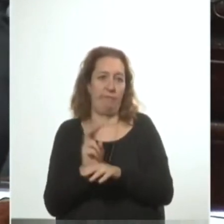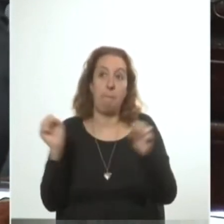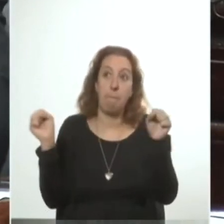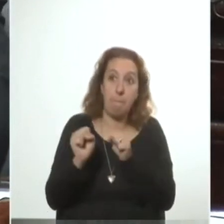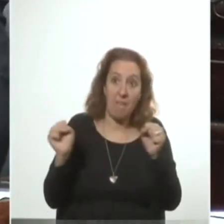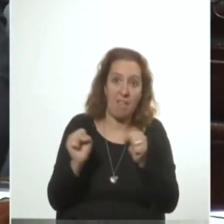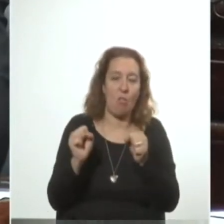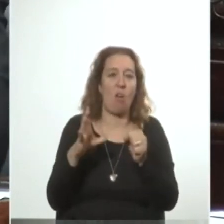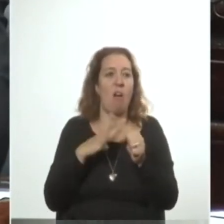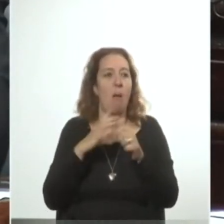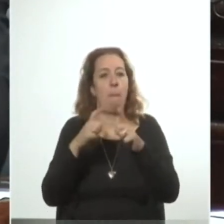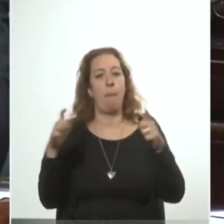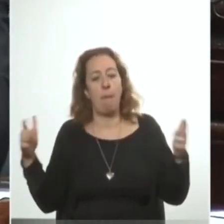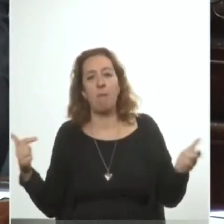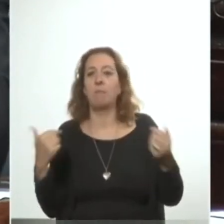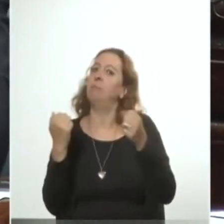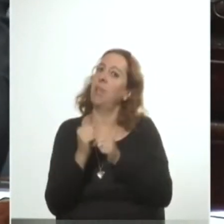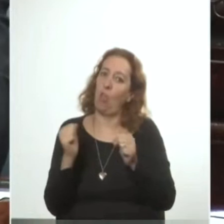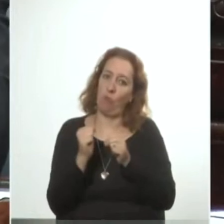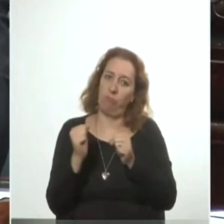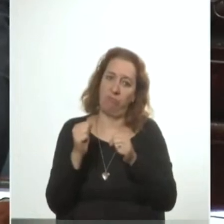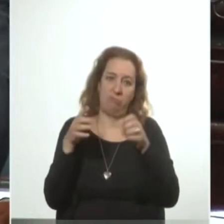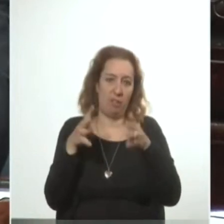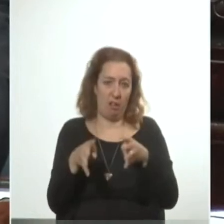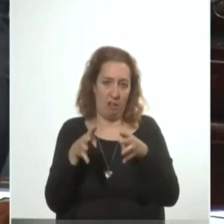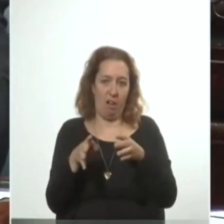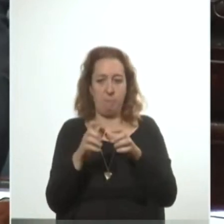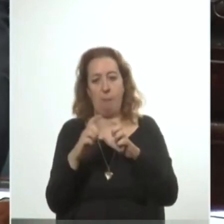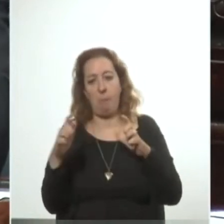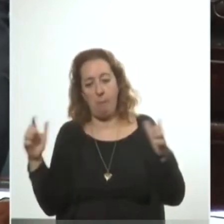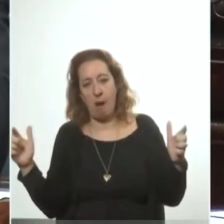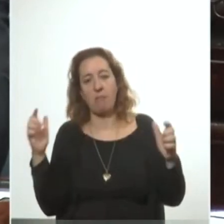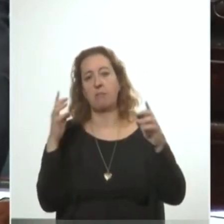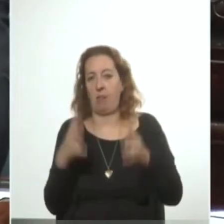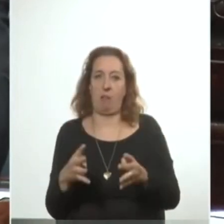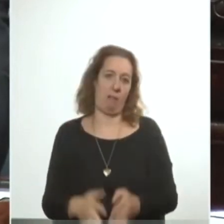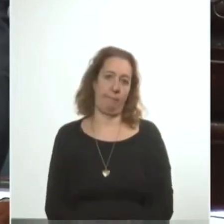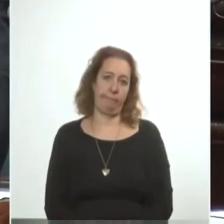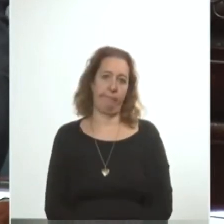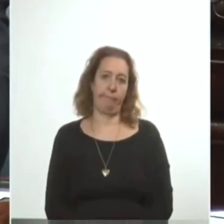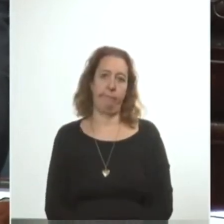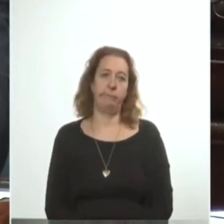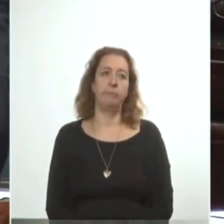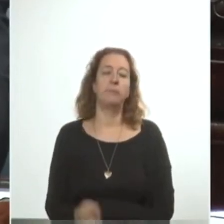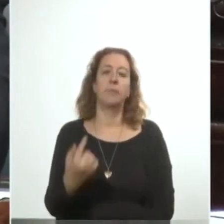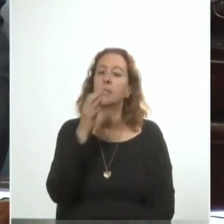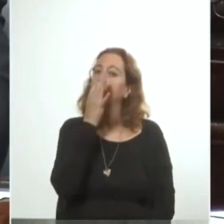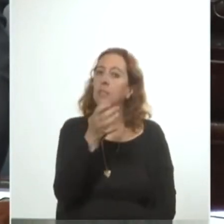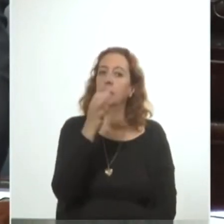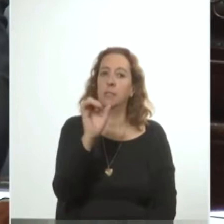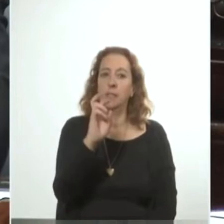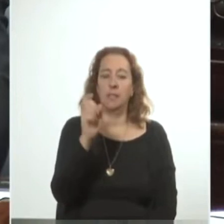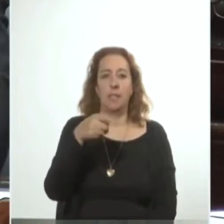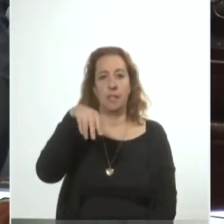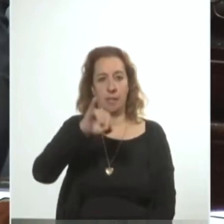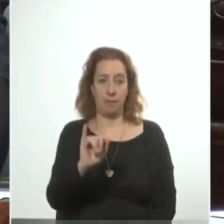lleva a multiplicar el miedo. La guerra lleva a multiplicar la guerra. Alertaba Sereñi de que el país y el